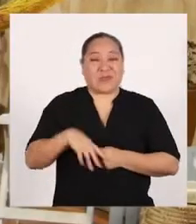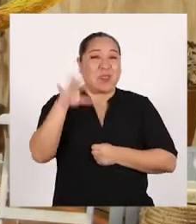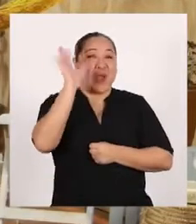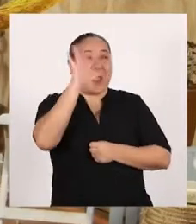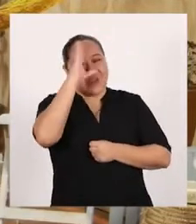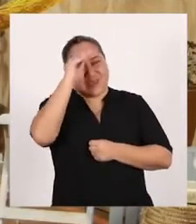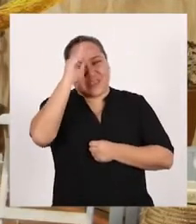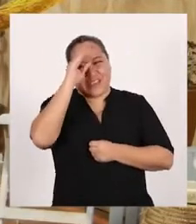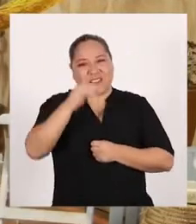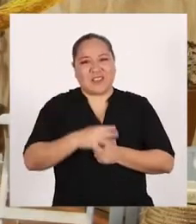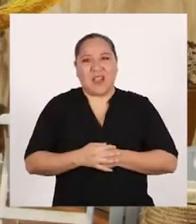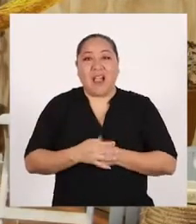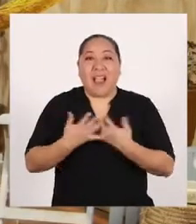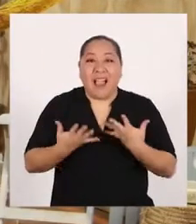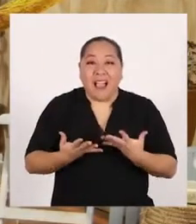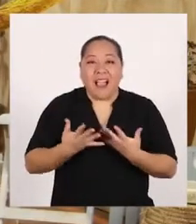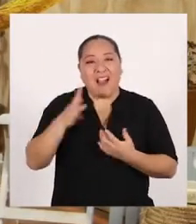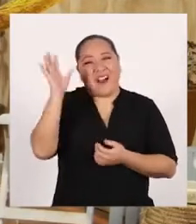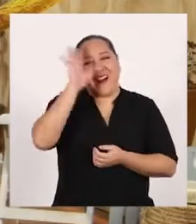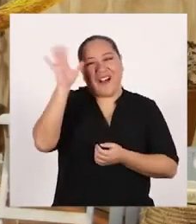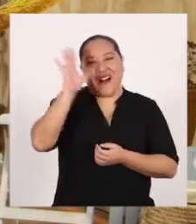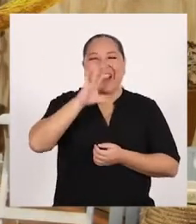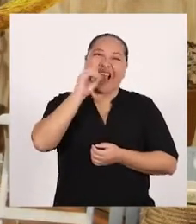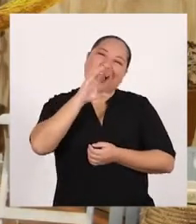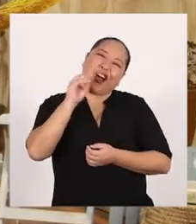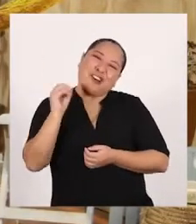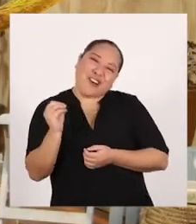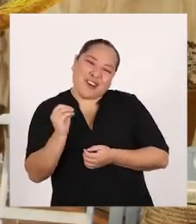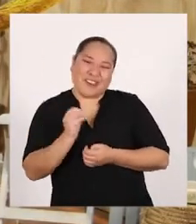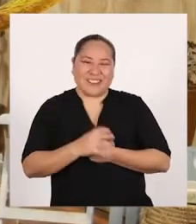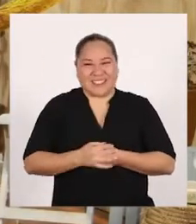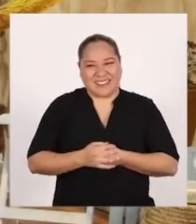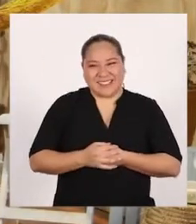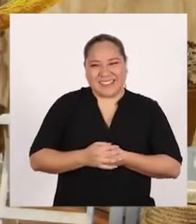¡Hola, chicos! ¡Hola, Coco!